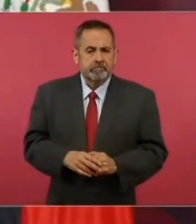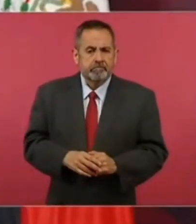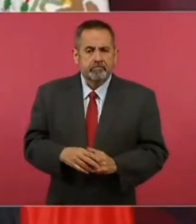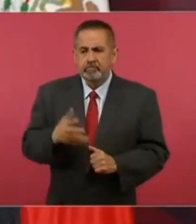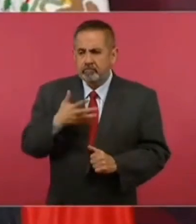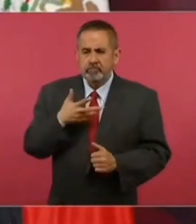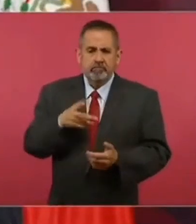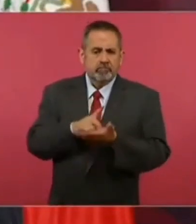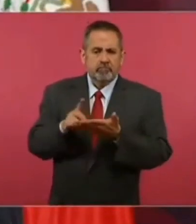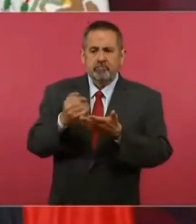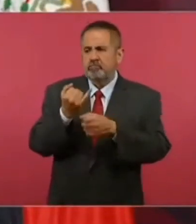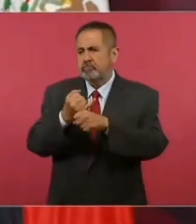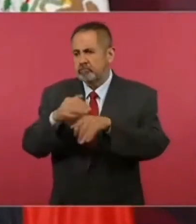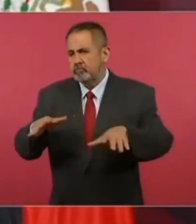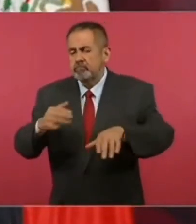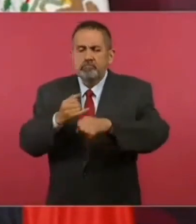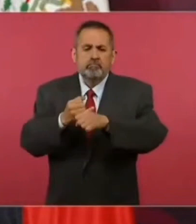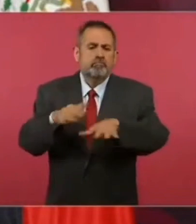informar